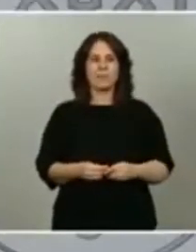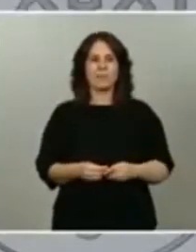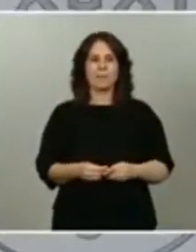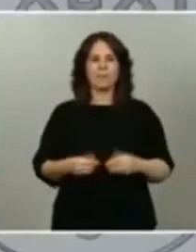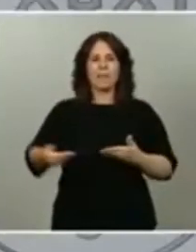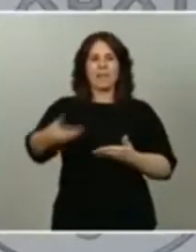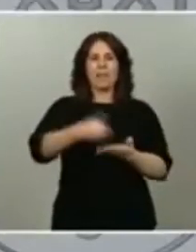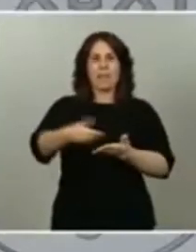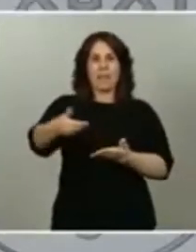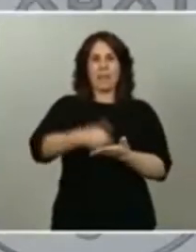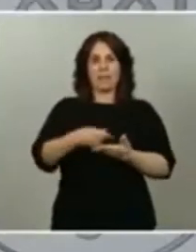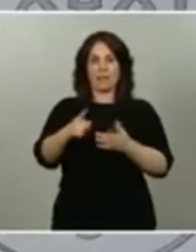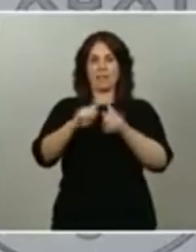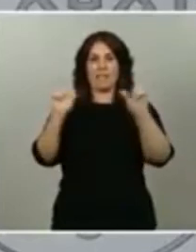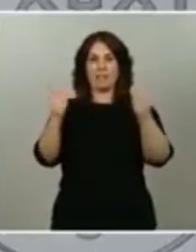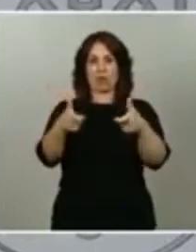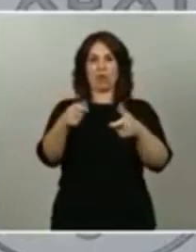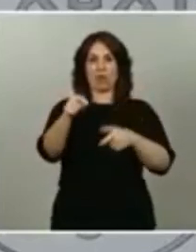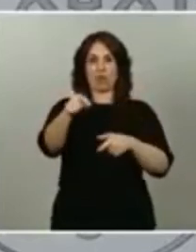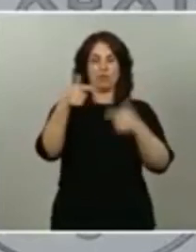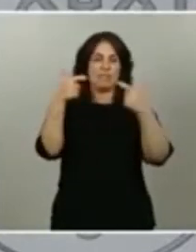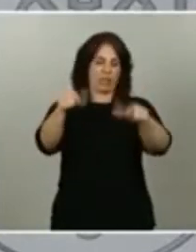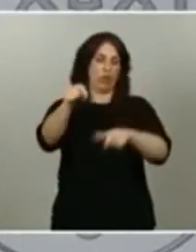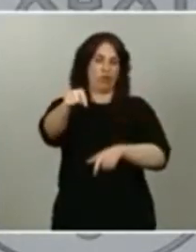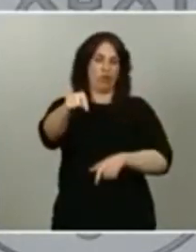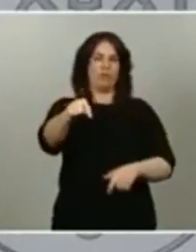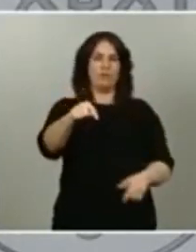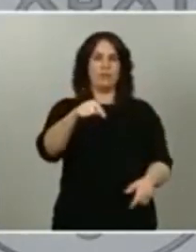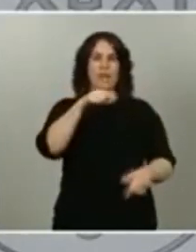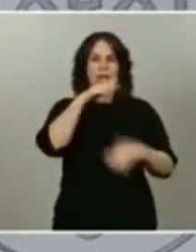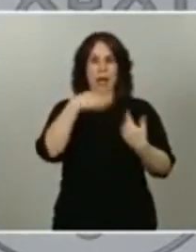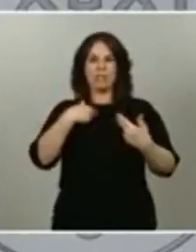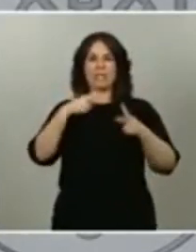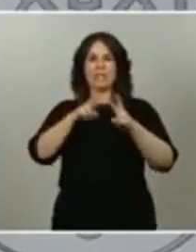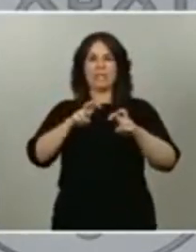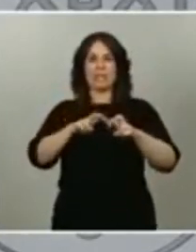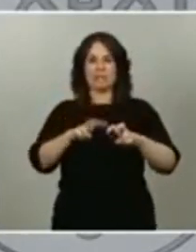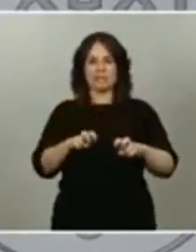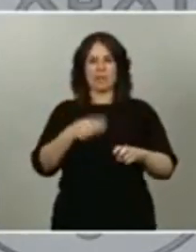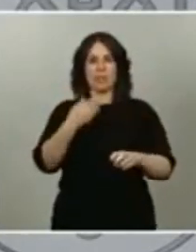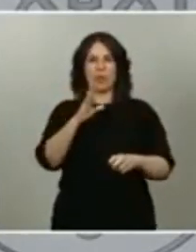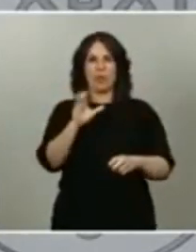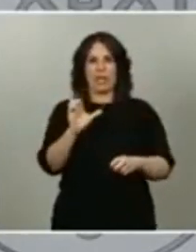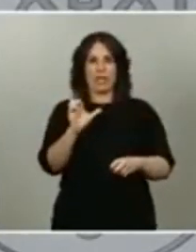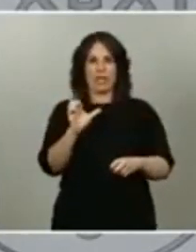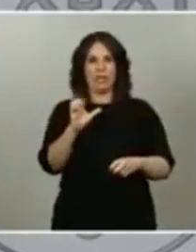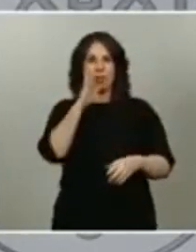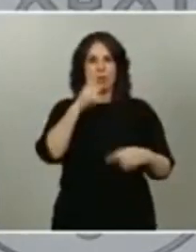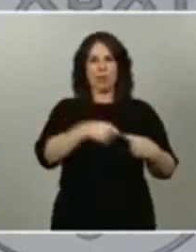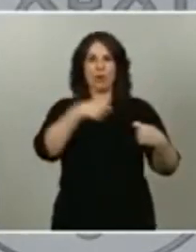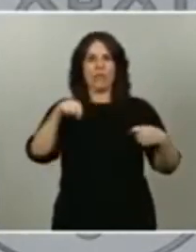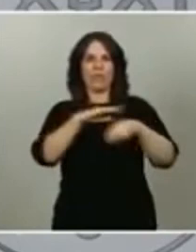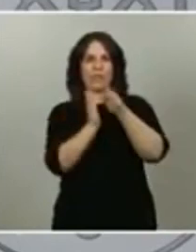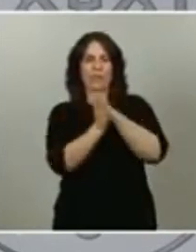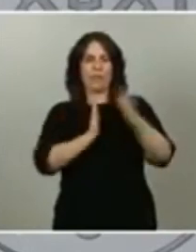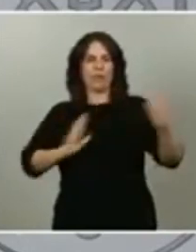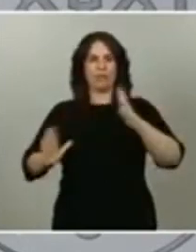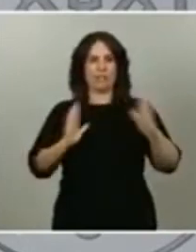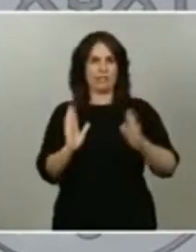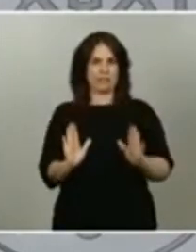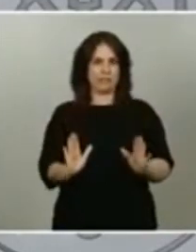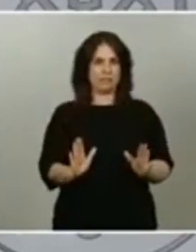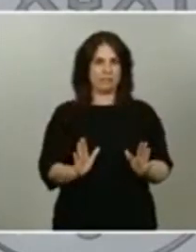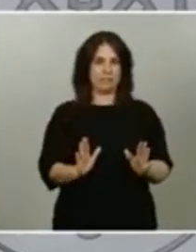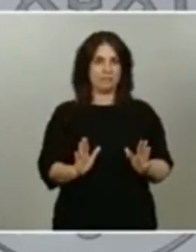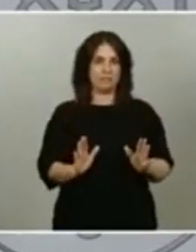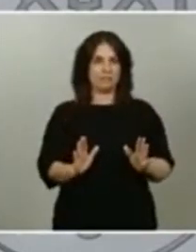se encuentran hoy en su remisión al BOE con motivo de la prolongación de los ERTE y esta